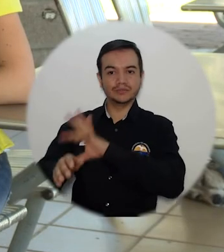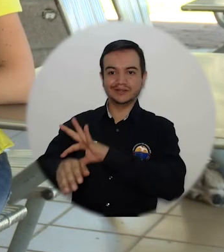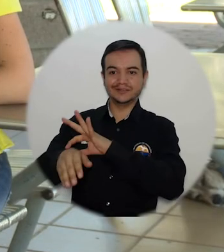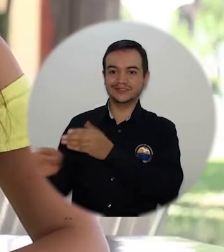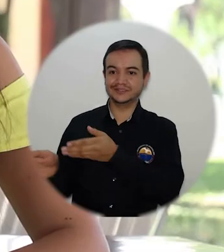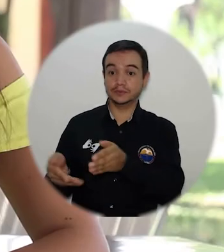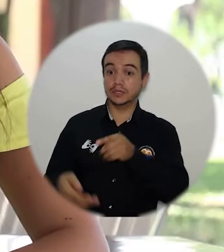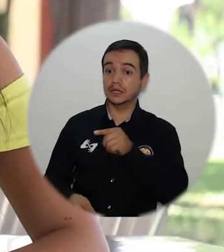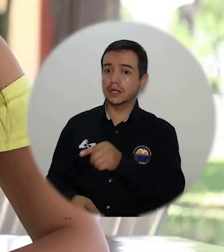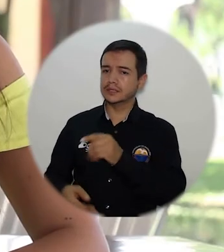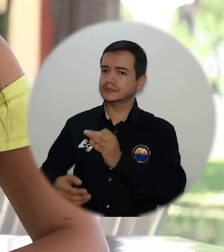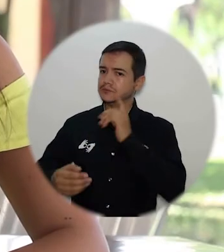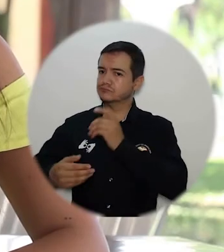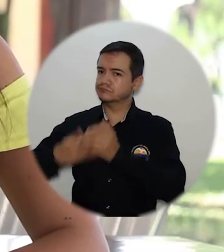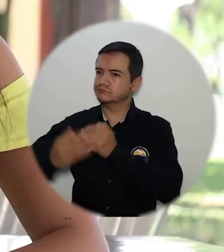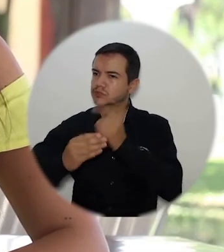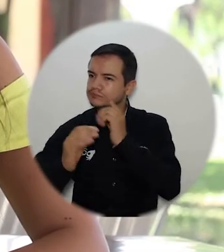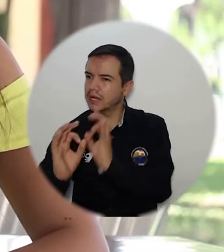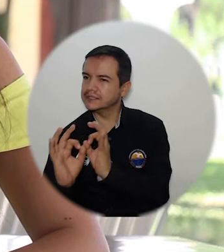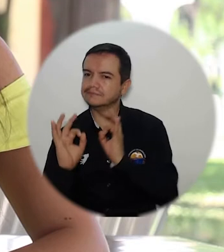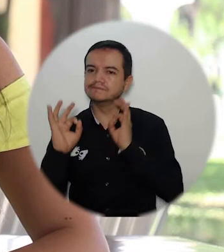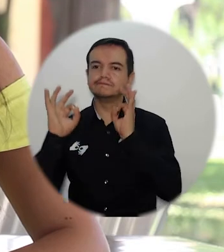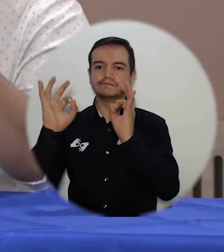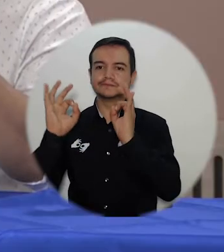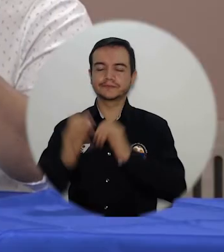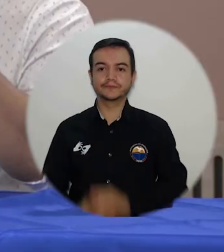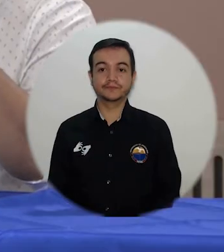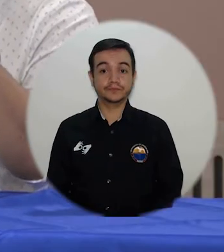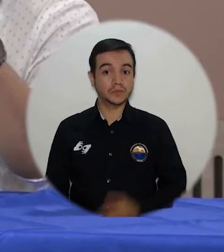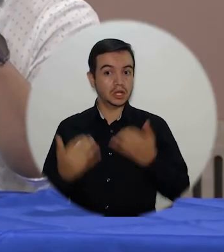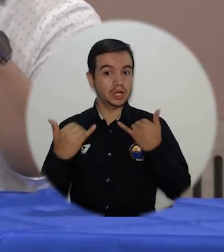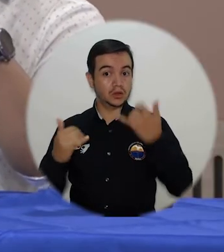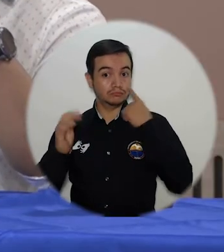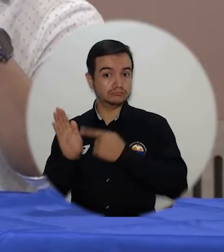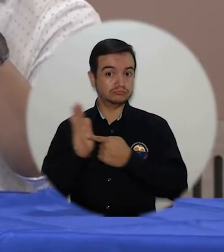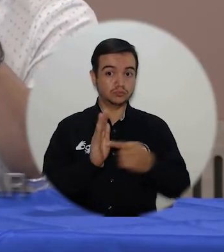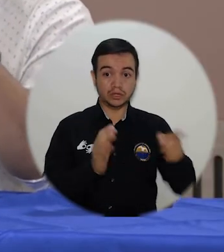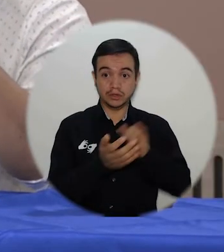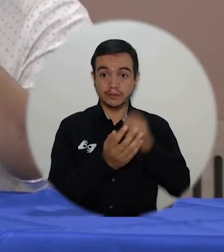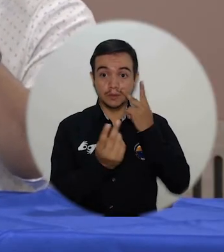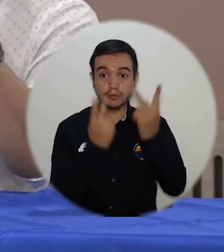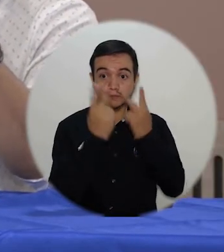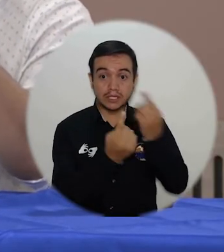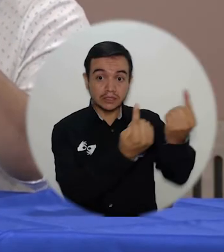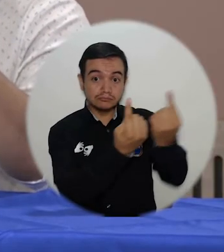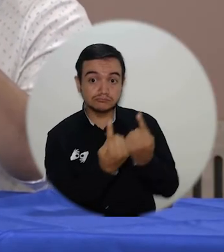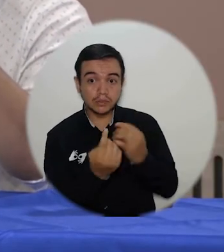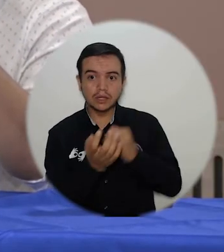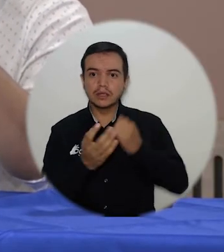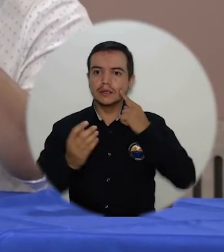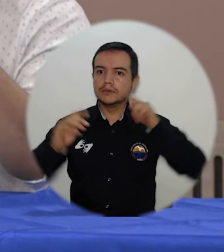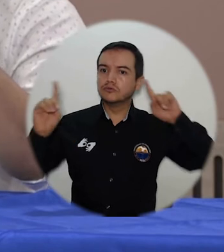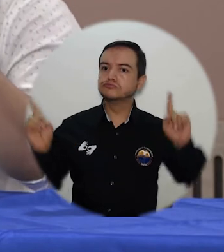evaluadores que verificaron condiciones de calidad del programa de medicina. Hacemos como una especie de meta-análisis de las recomendaciones de todos los